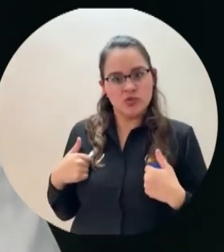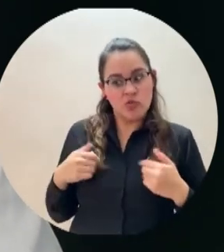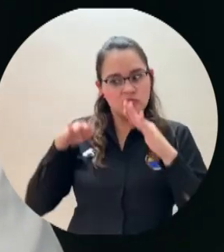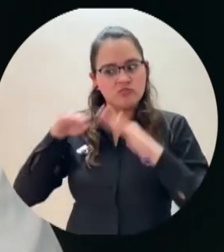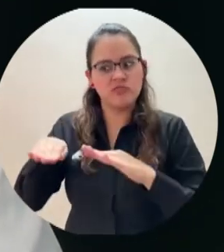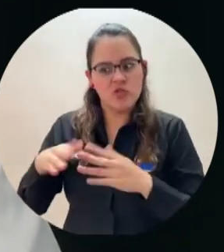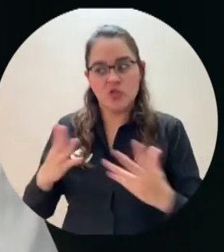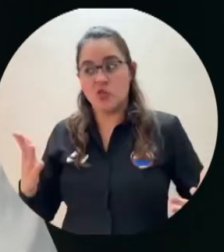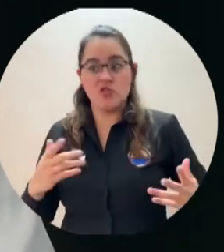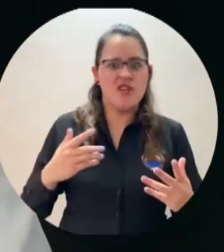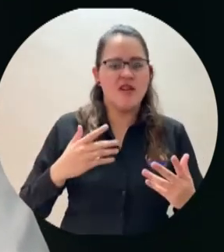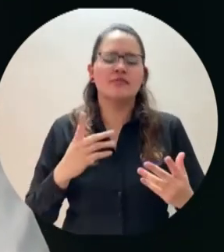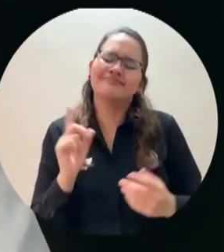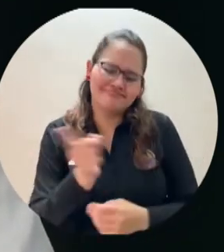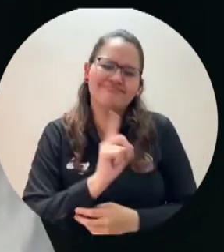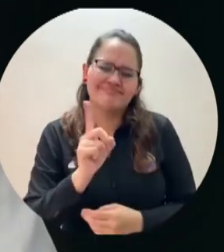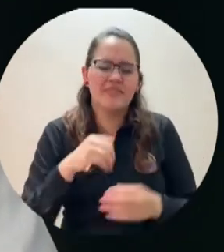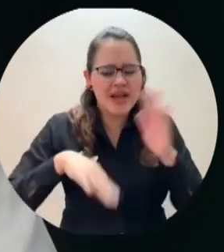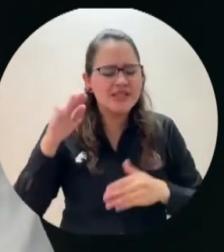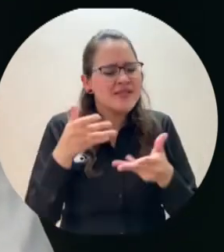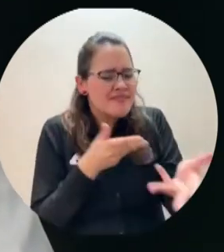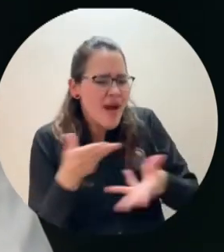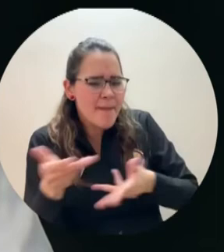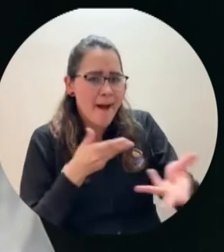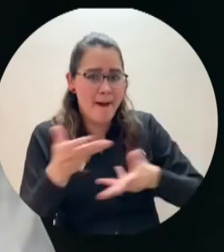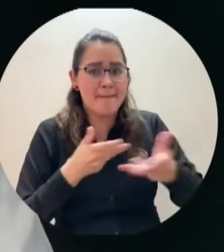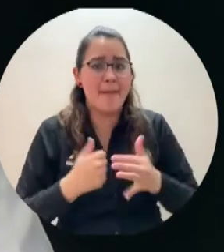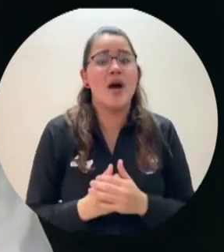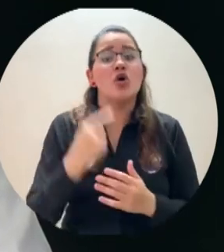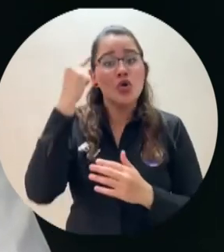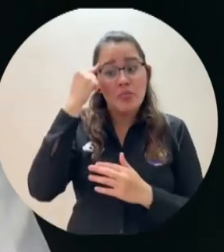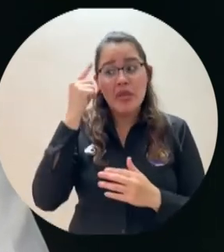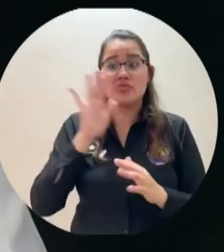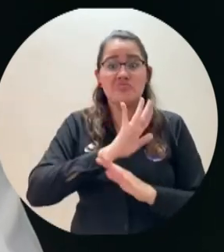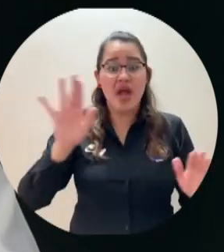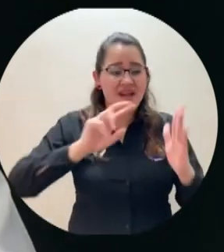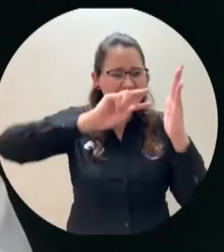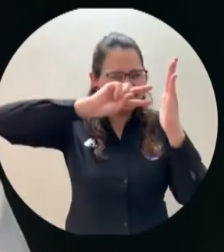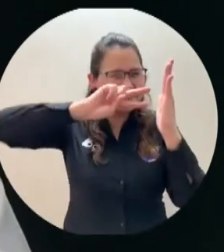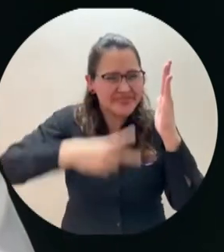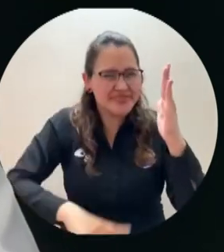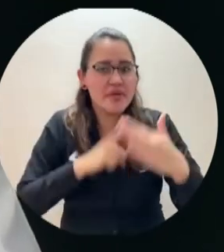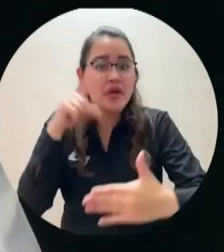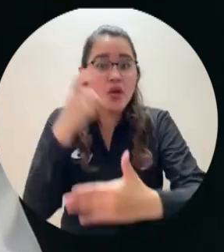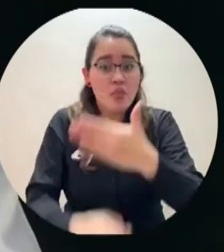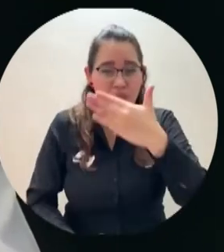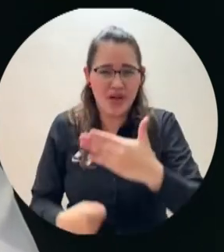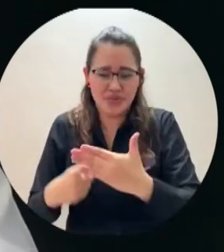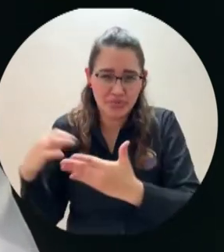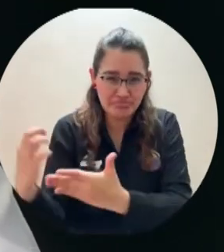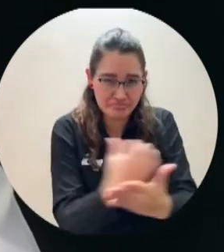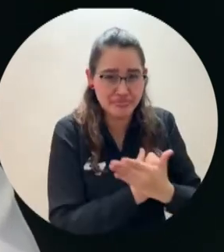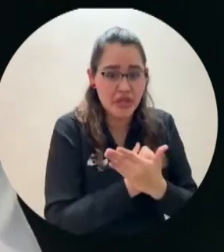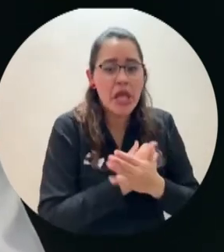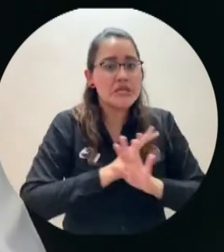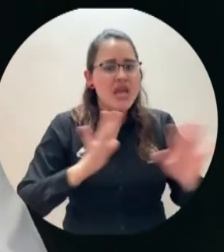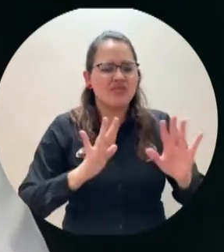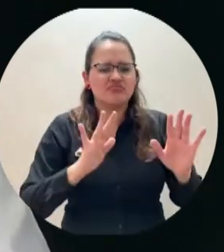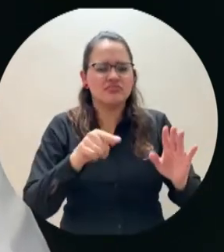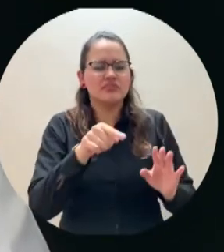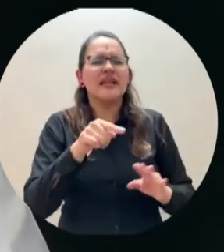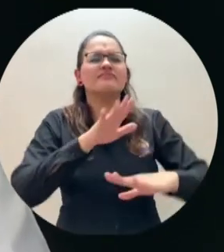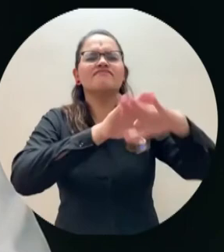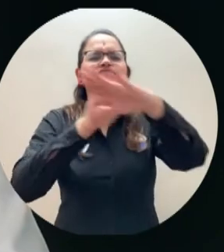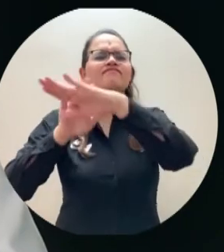En lo personal, considero que ha sido un gran triunfo ciudadano que la propuesta de reforma tributaria presentada por el Gobierno Nacional